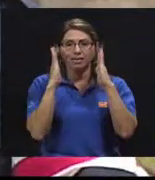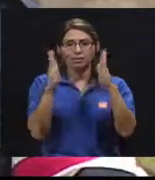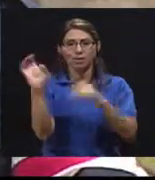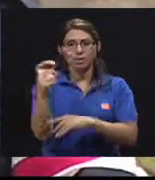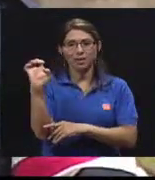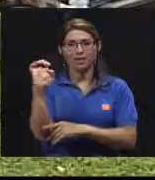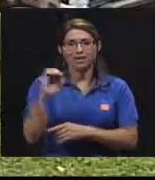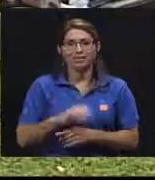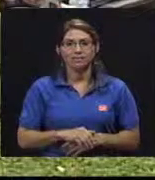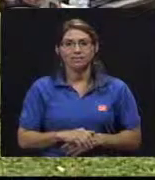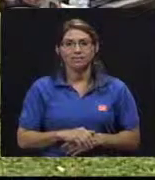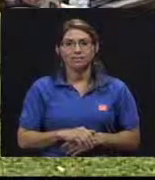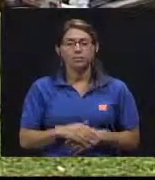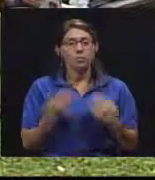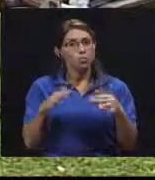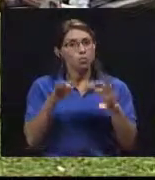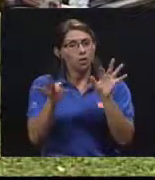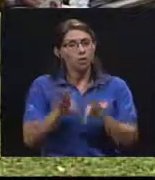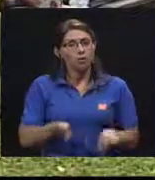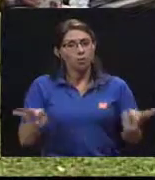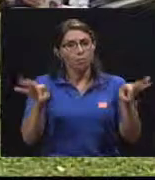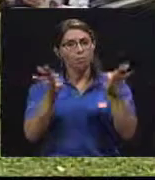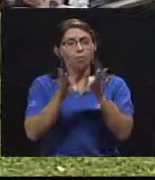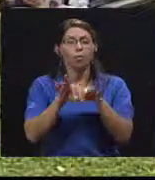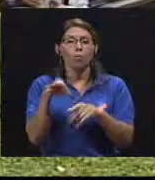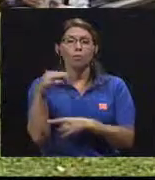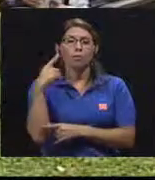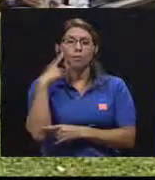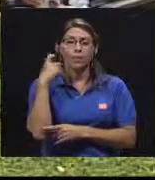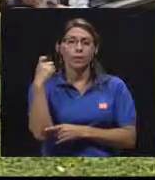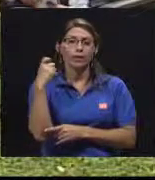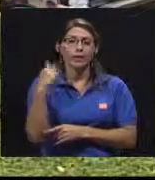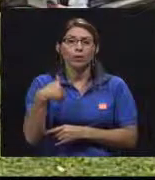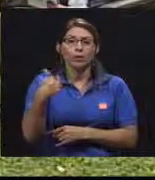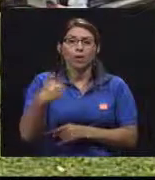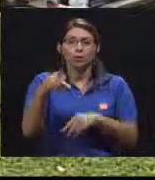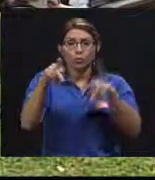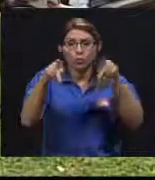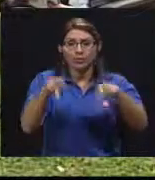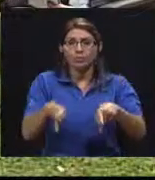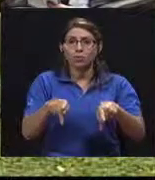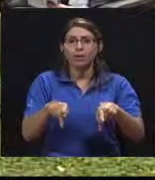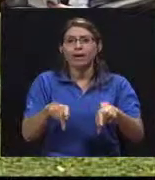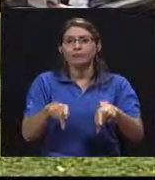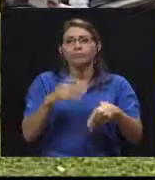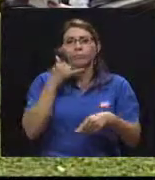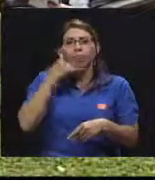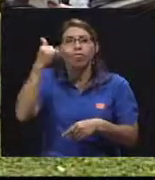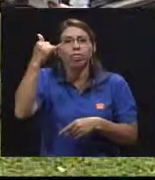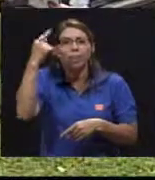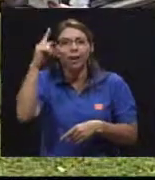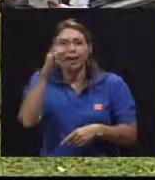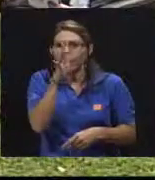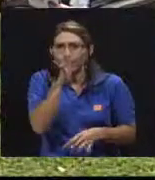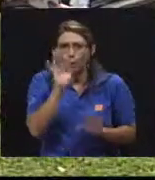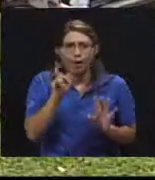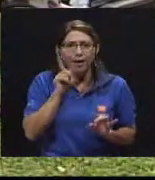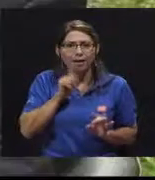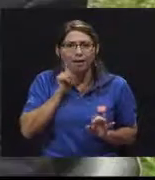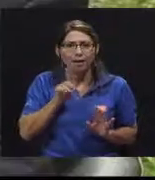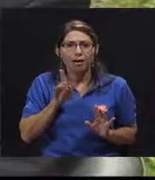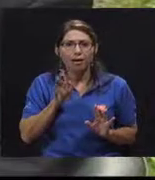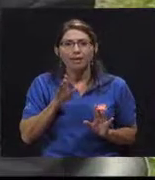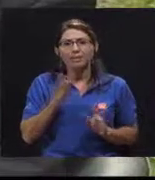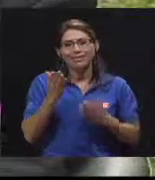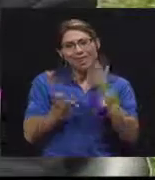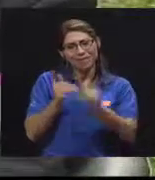Qué importante, porque cada vez que una persona recurre a realizar una broma o a este tipo de servicios,